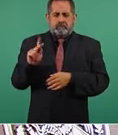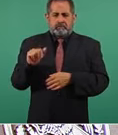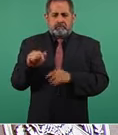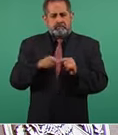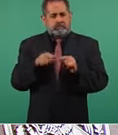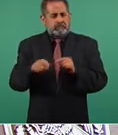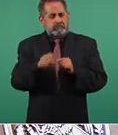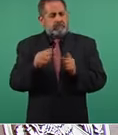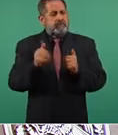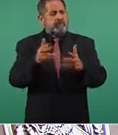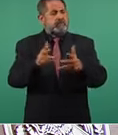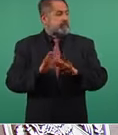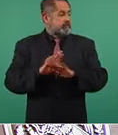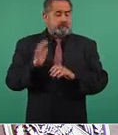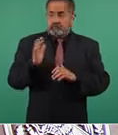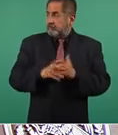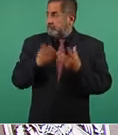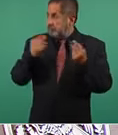pensábamos ya,